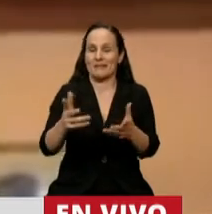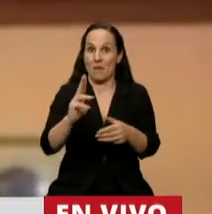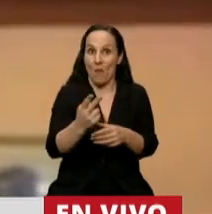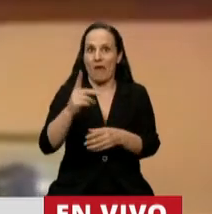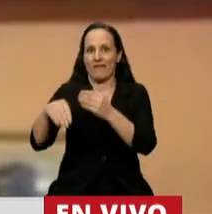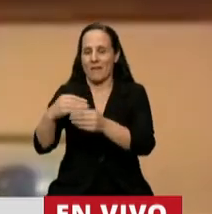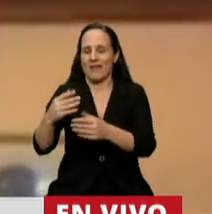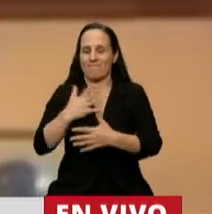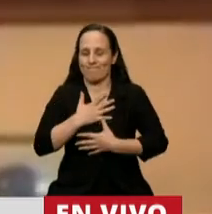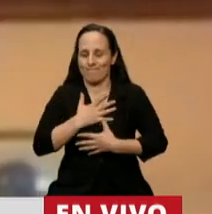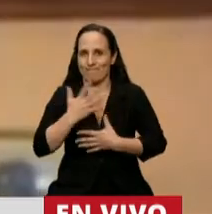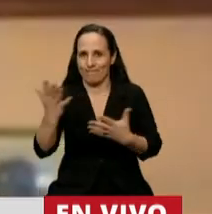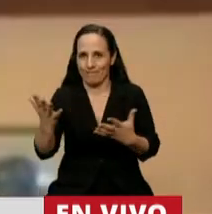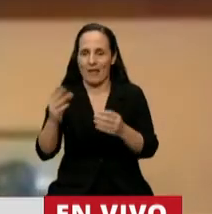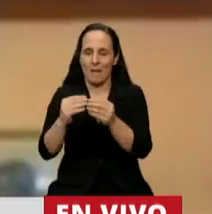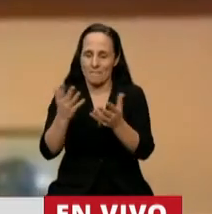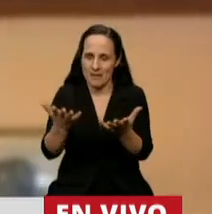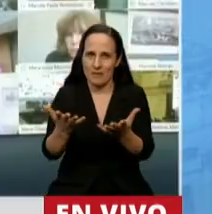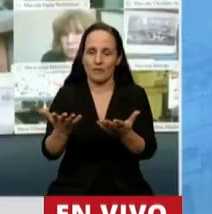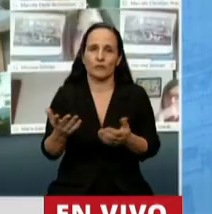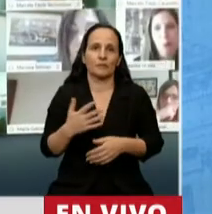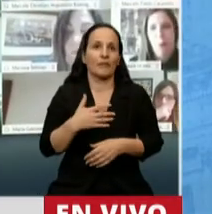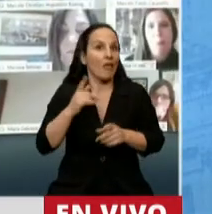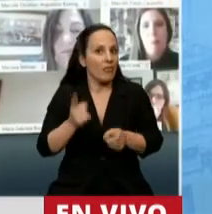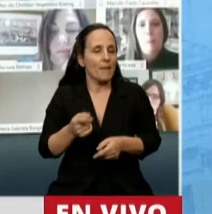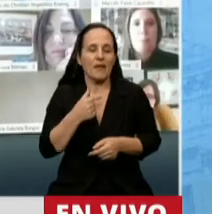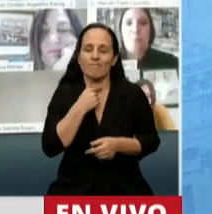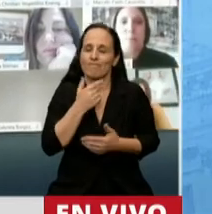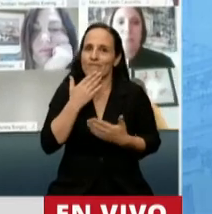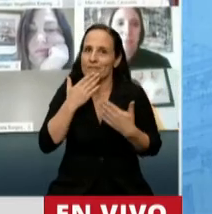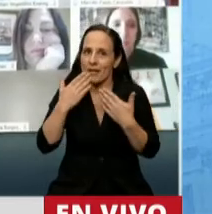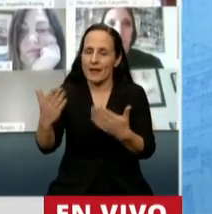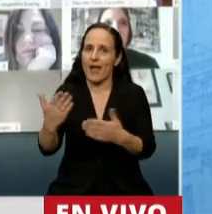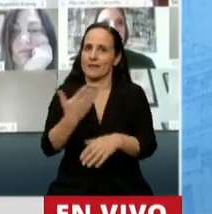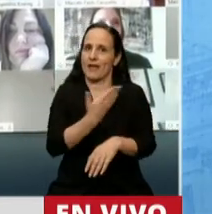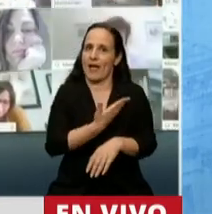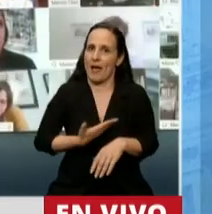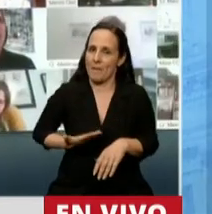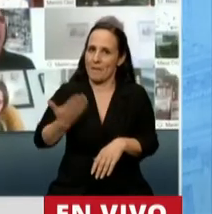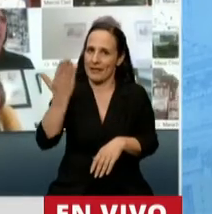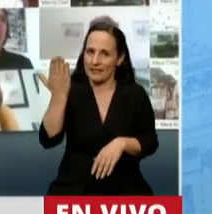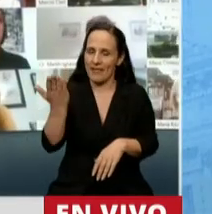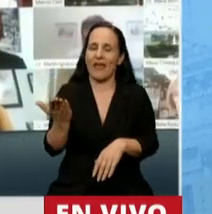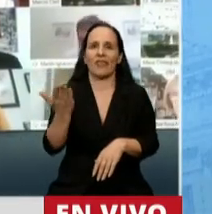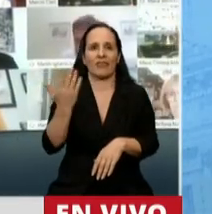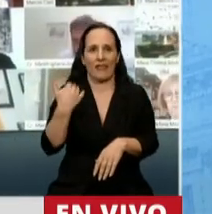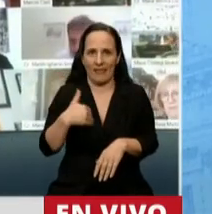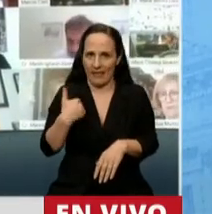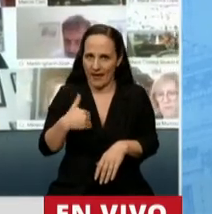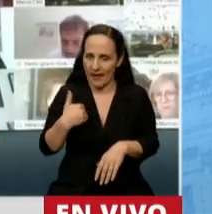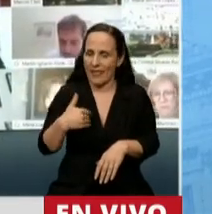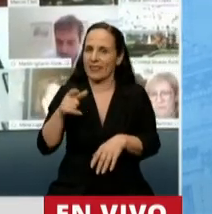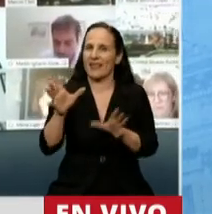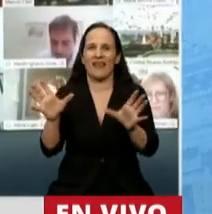también quiero agradecer enormemente al presidente de la Nación, a todo su equipo, absolutamente